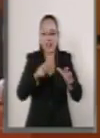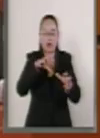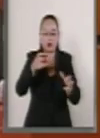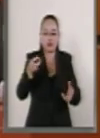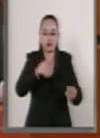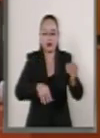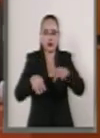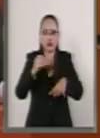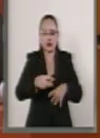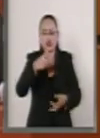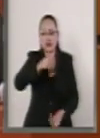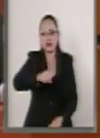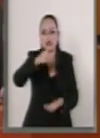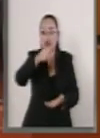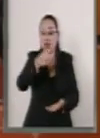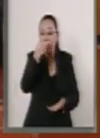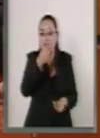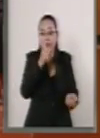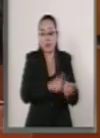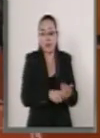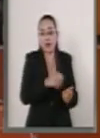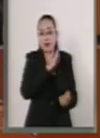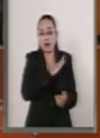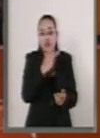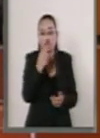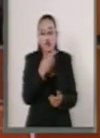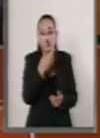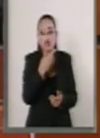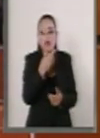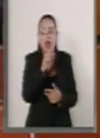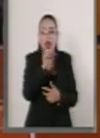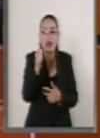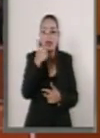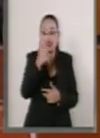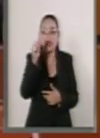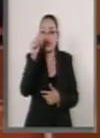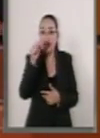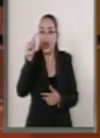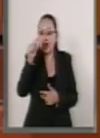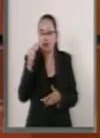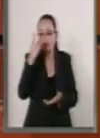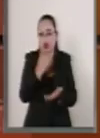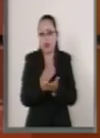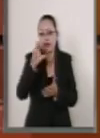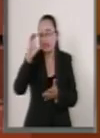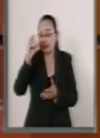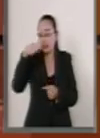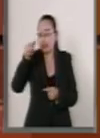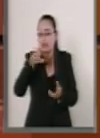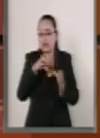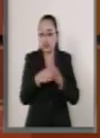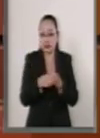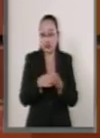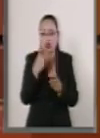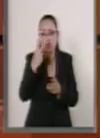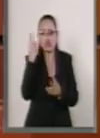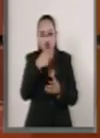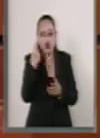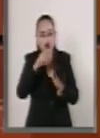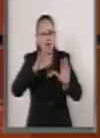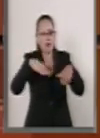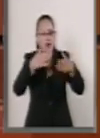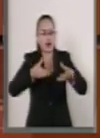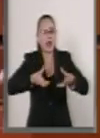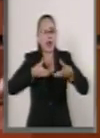vacunas deben de estar entre 2 y 6 grados centígrados cuando lleva ya dos horas en la calle